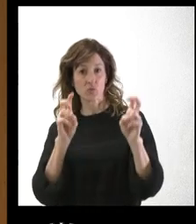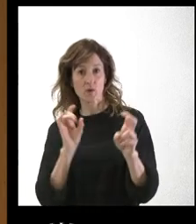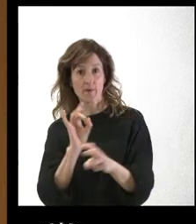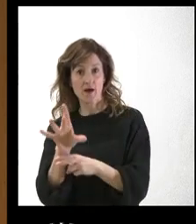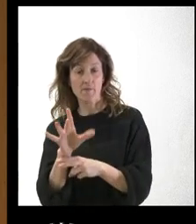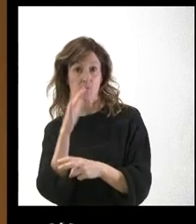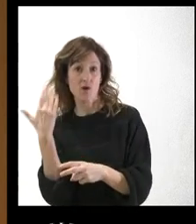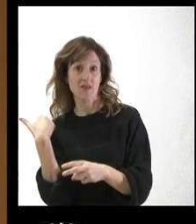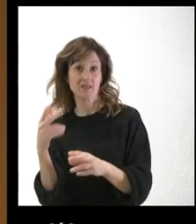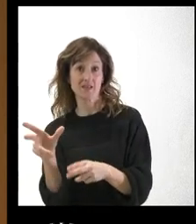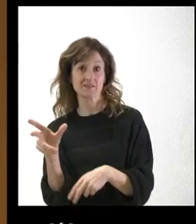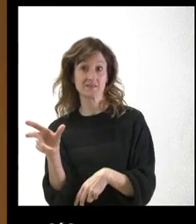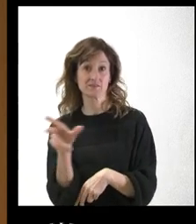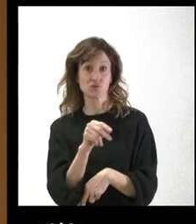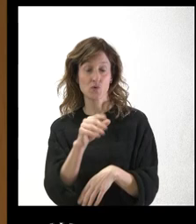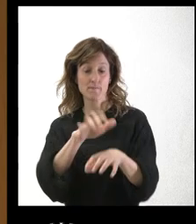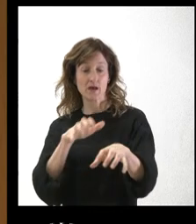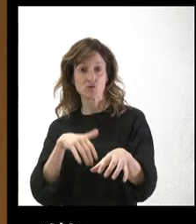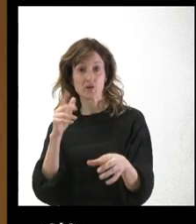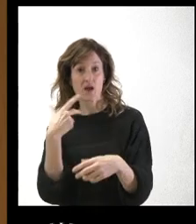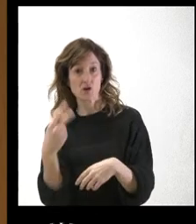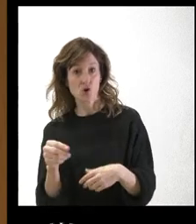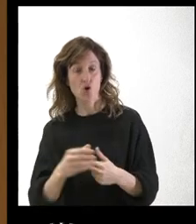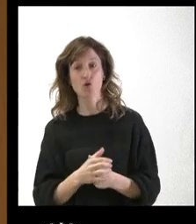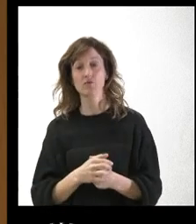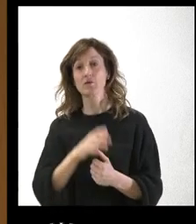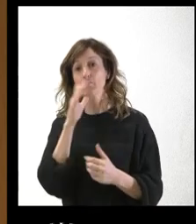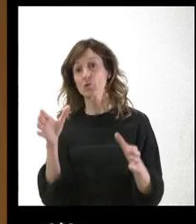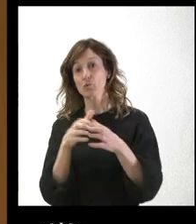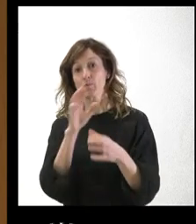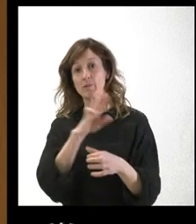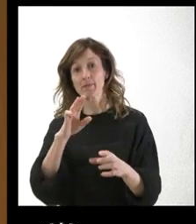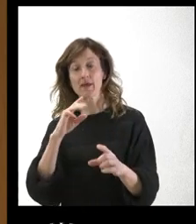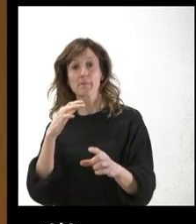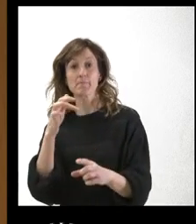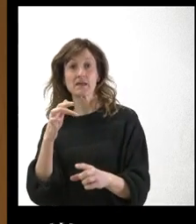rechazo de la mayoría en el Senado que tienen el Partido Popular y Vox.